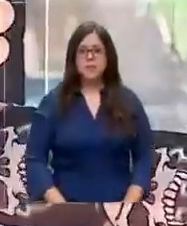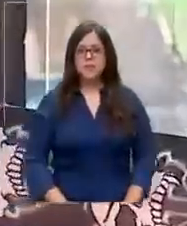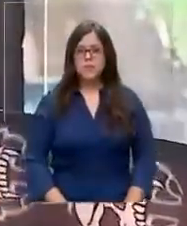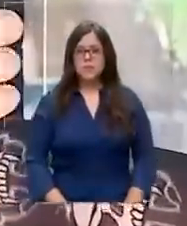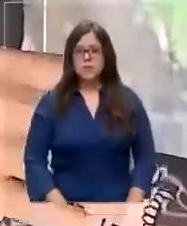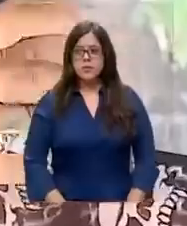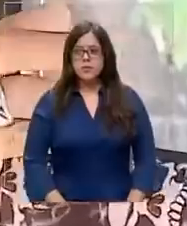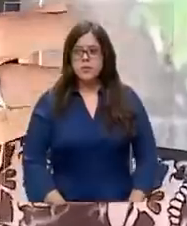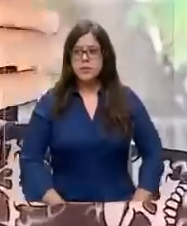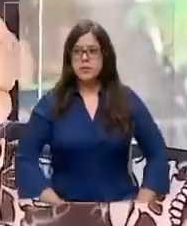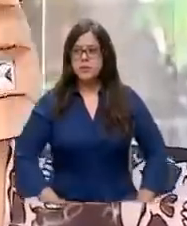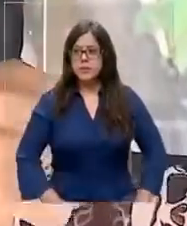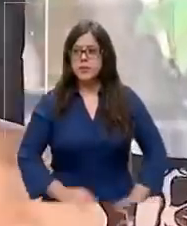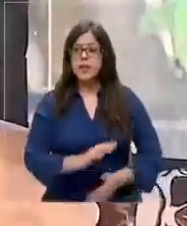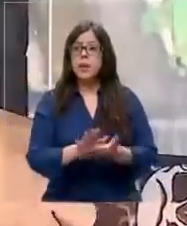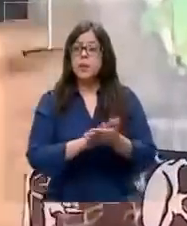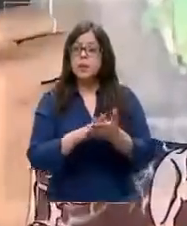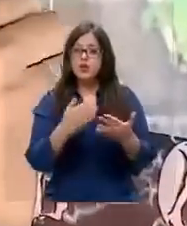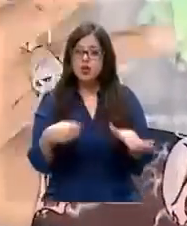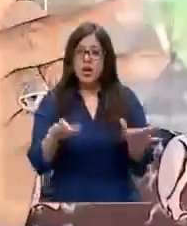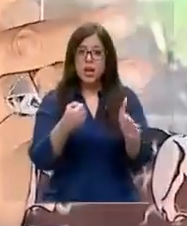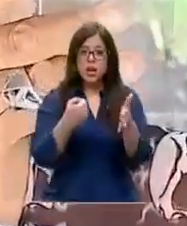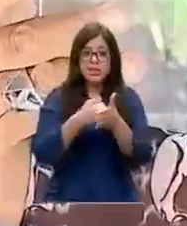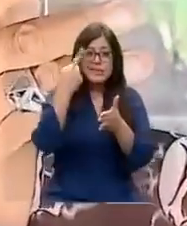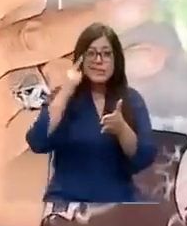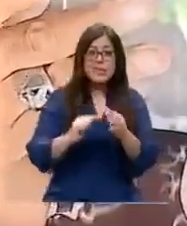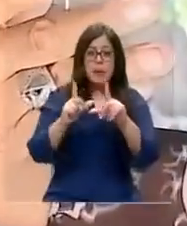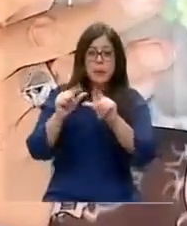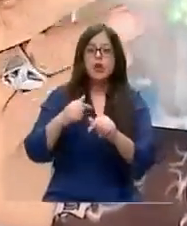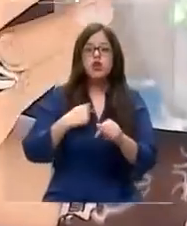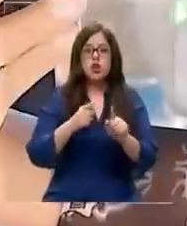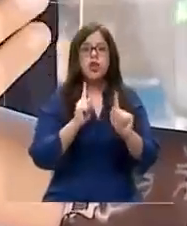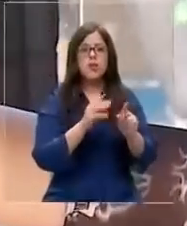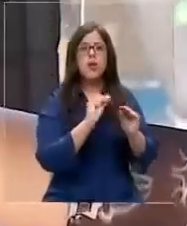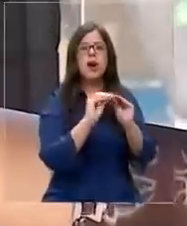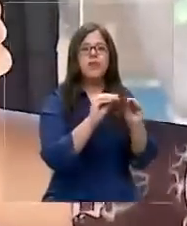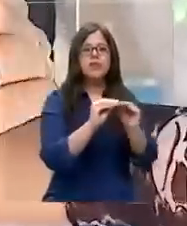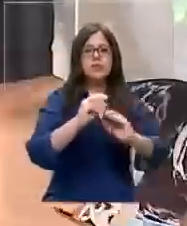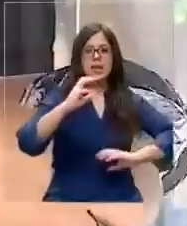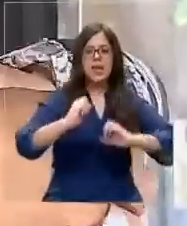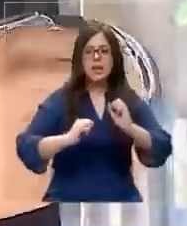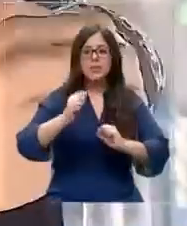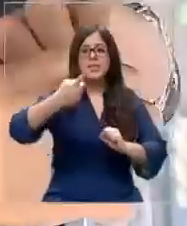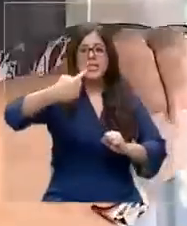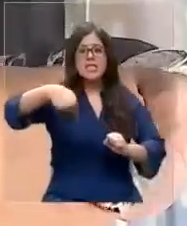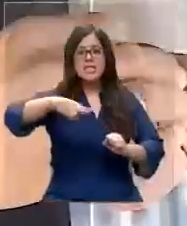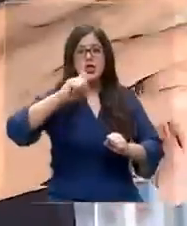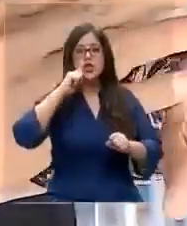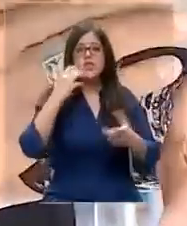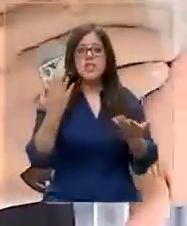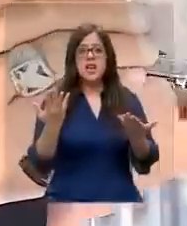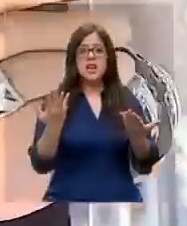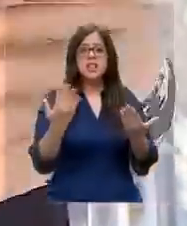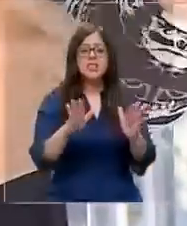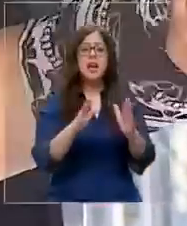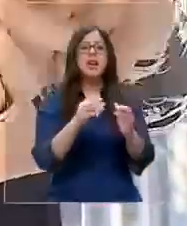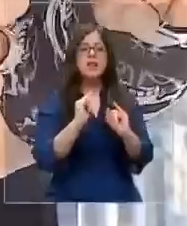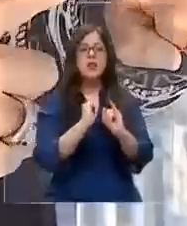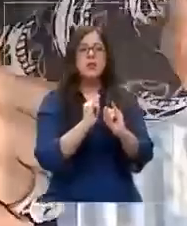Cuando hay un choque menor, yo comunico a la empresa y la empresa nos hace para tomar los datos.